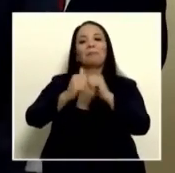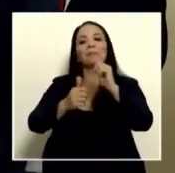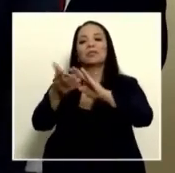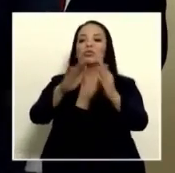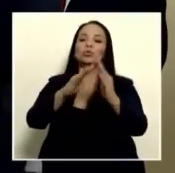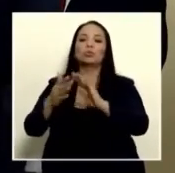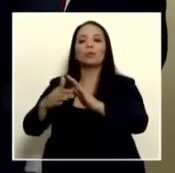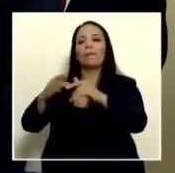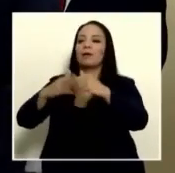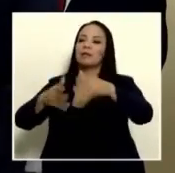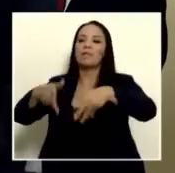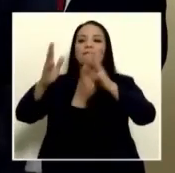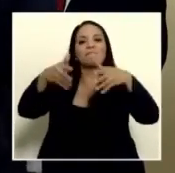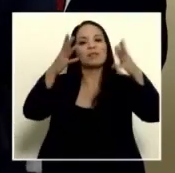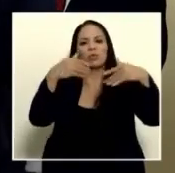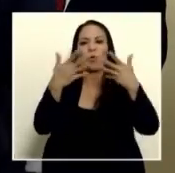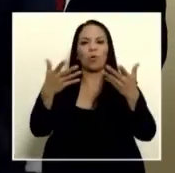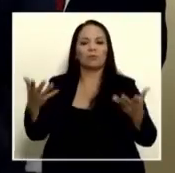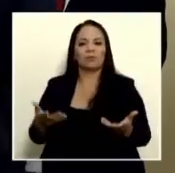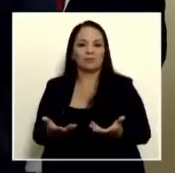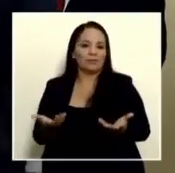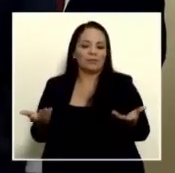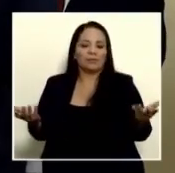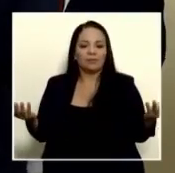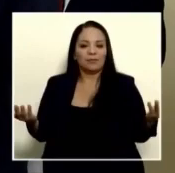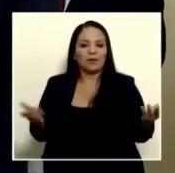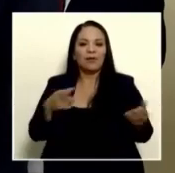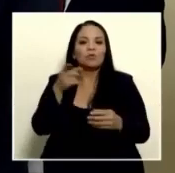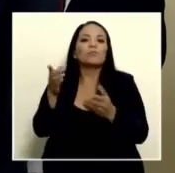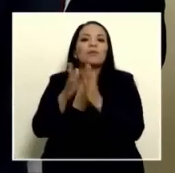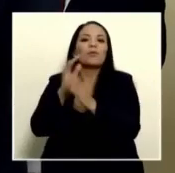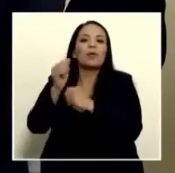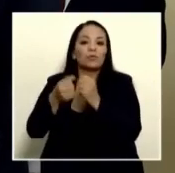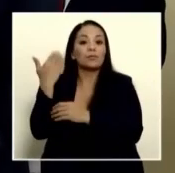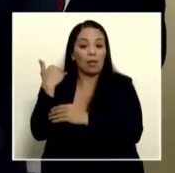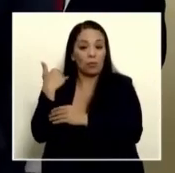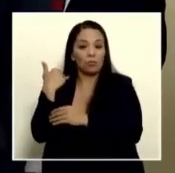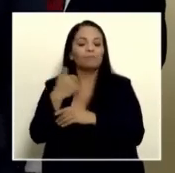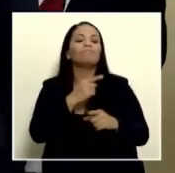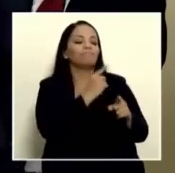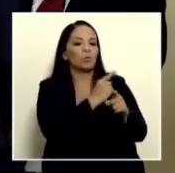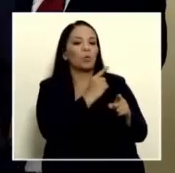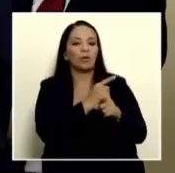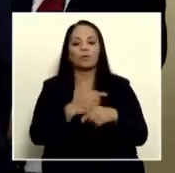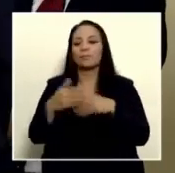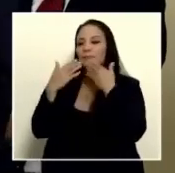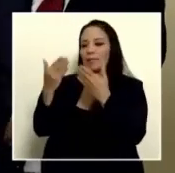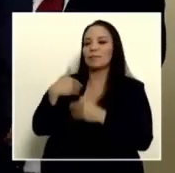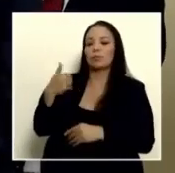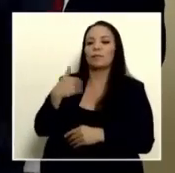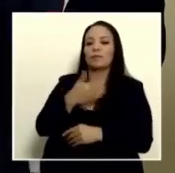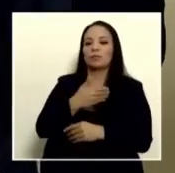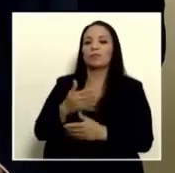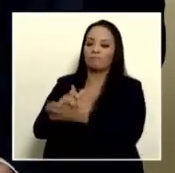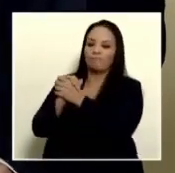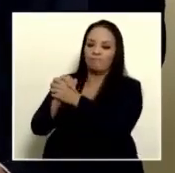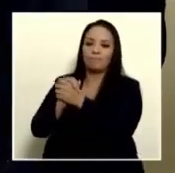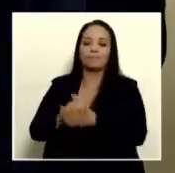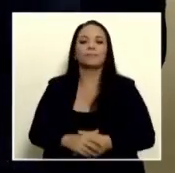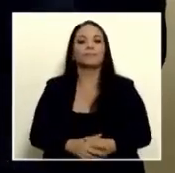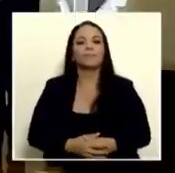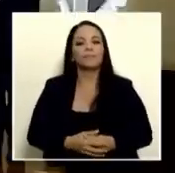edificios, etcétera, y eso lo pidieron el año pasado. Sí, es correcto. Muchas gracias, señor ministro. Felicidades.